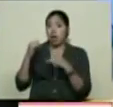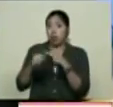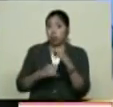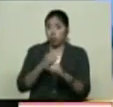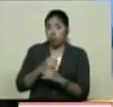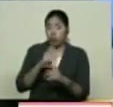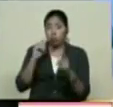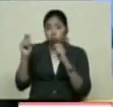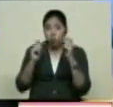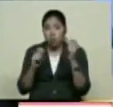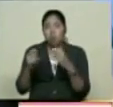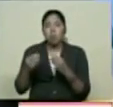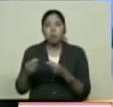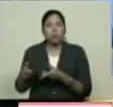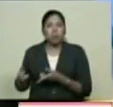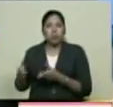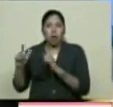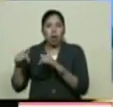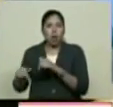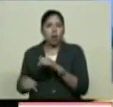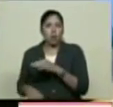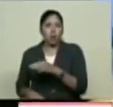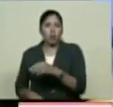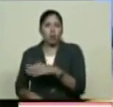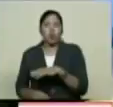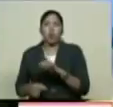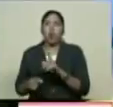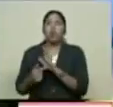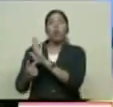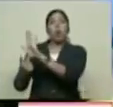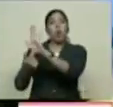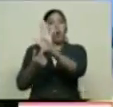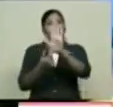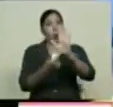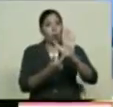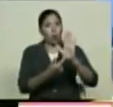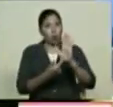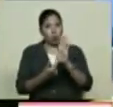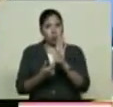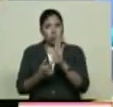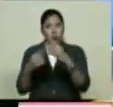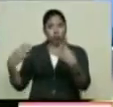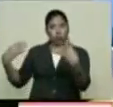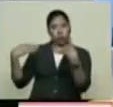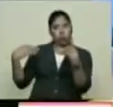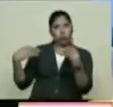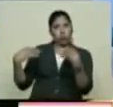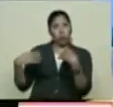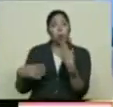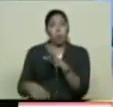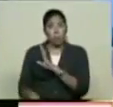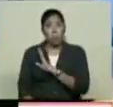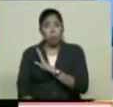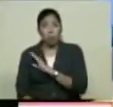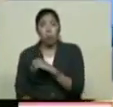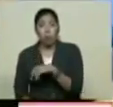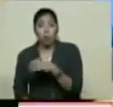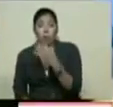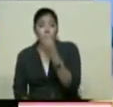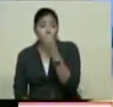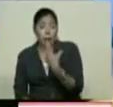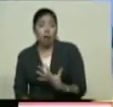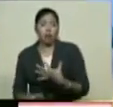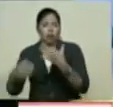ha permitido Que nuestro municipio También sea proyectado Porque Bueno Tiene su atractivo Natural Que es una de nuestras